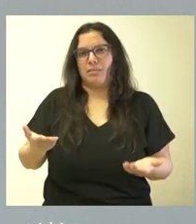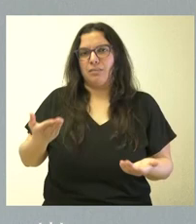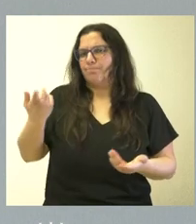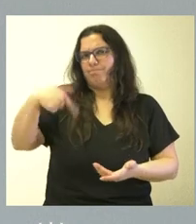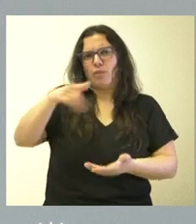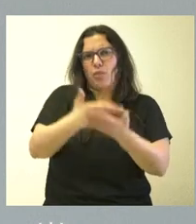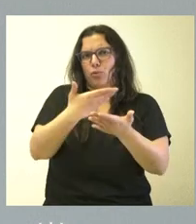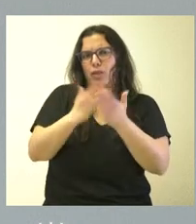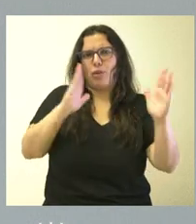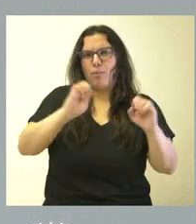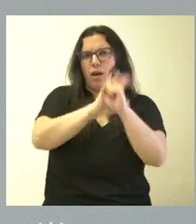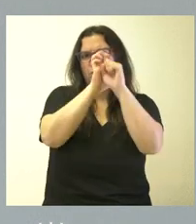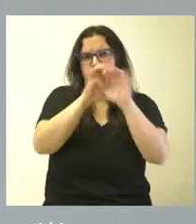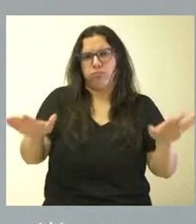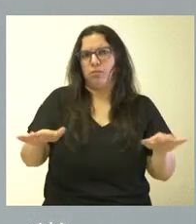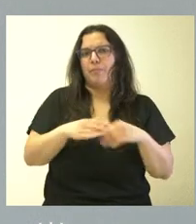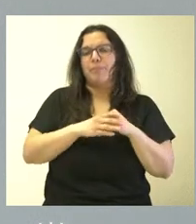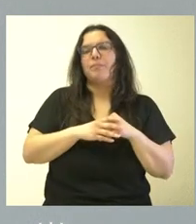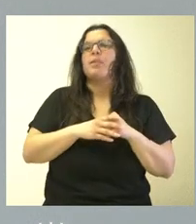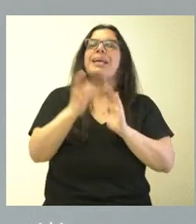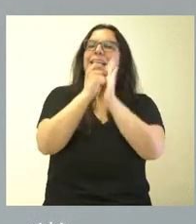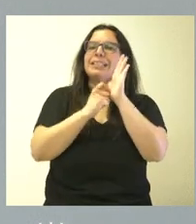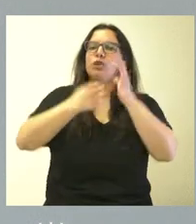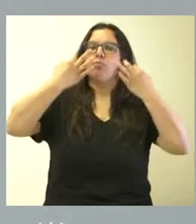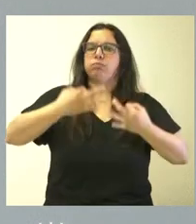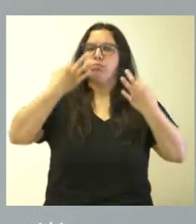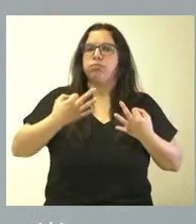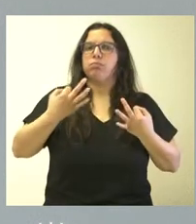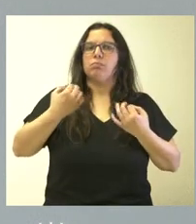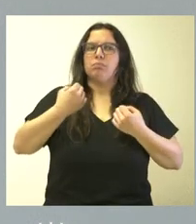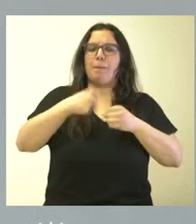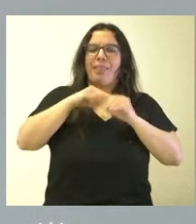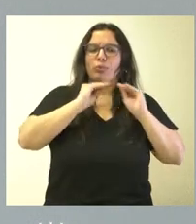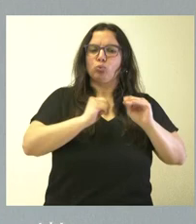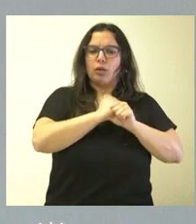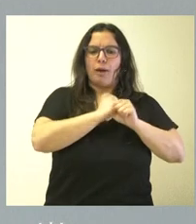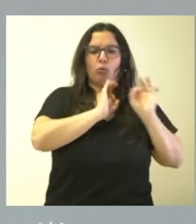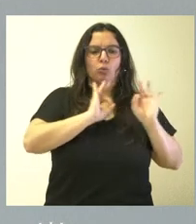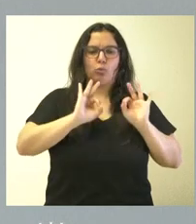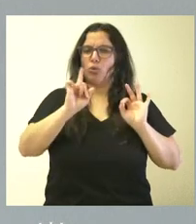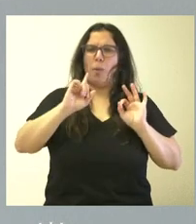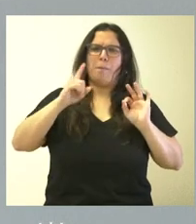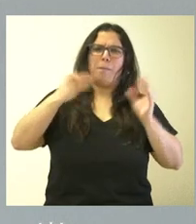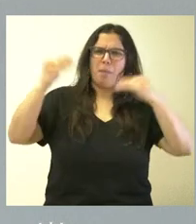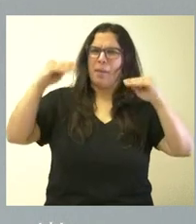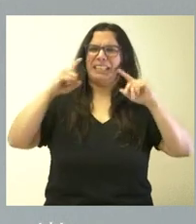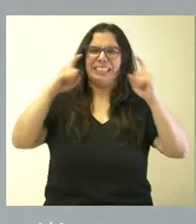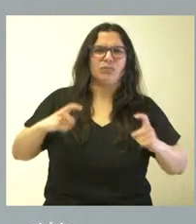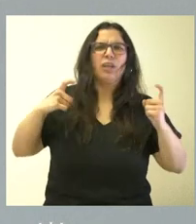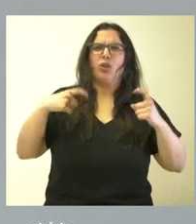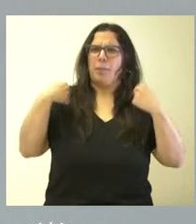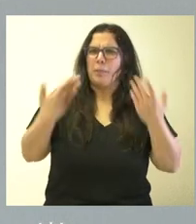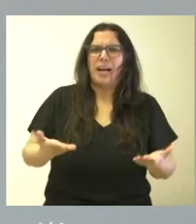la pandemia, que, más allá de los requisitos formales del desempeño de una plaza, demostraron ese esfuerzo, esa